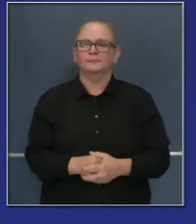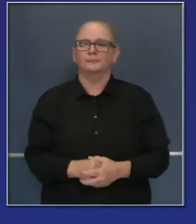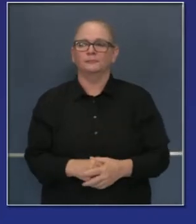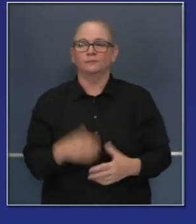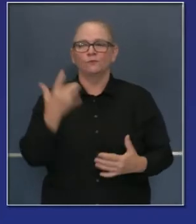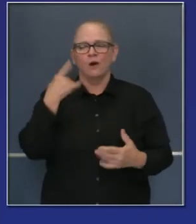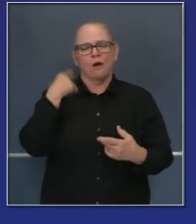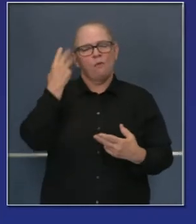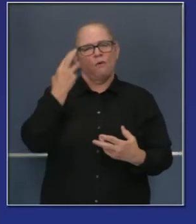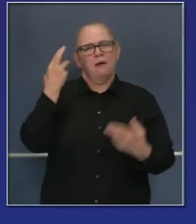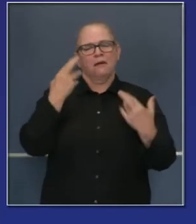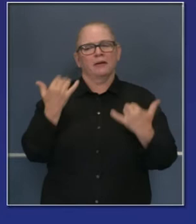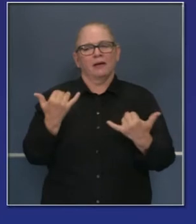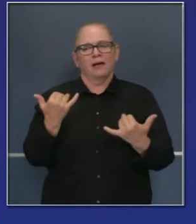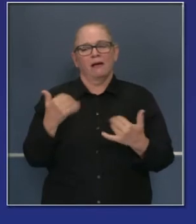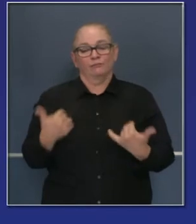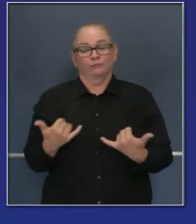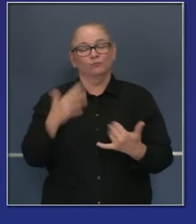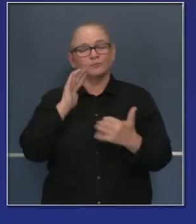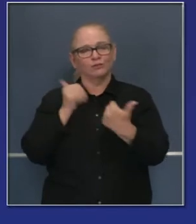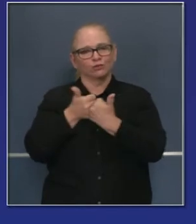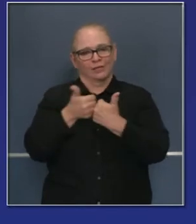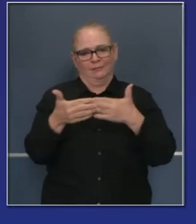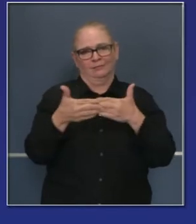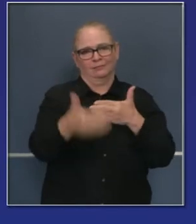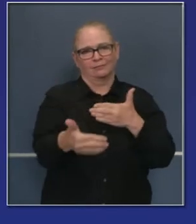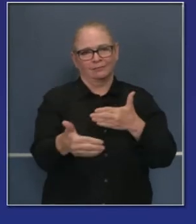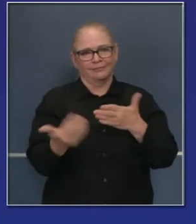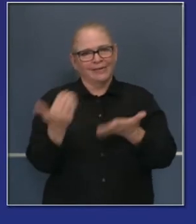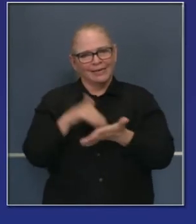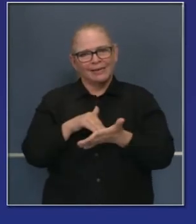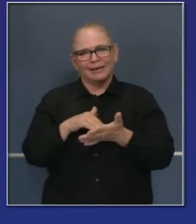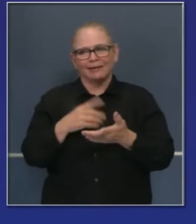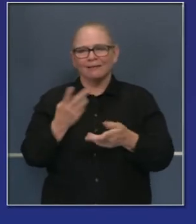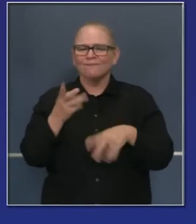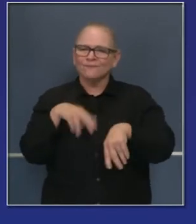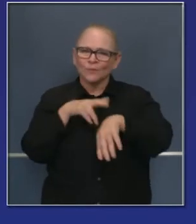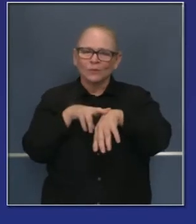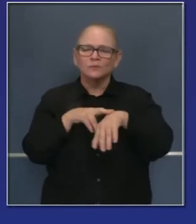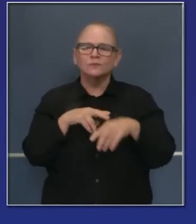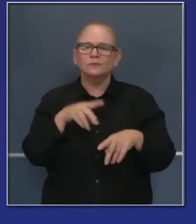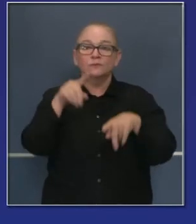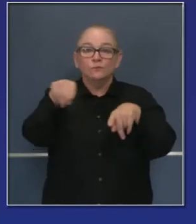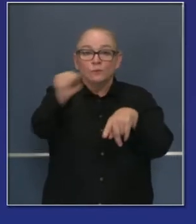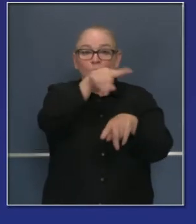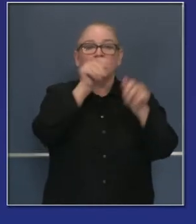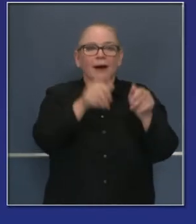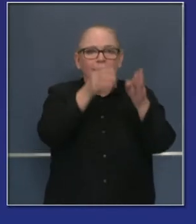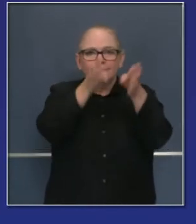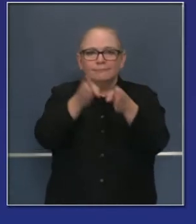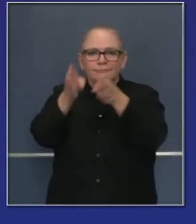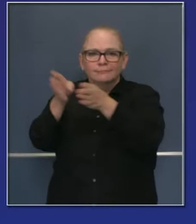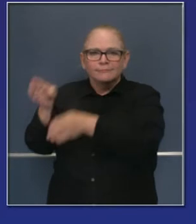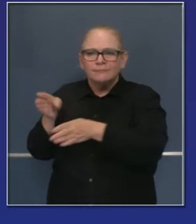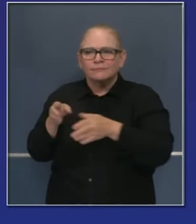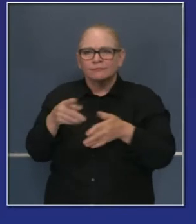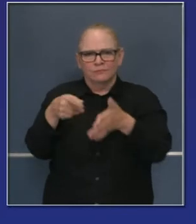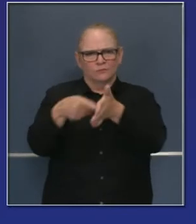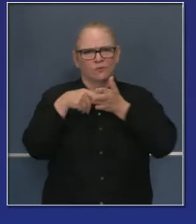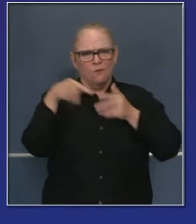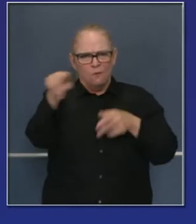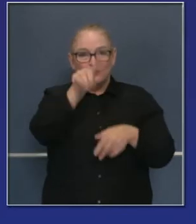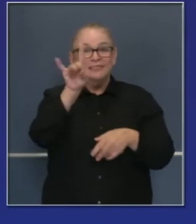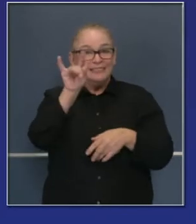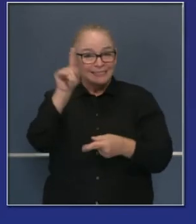Hoy creemos que será otro reto, pero estamos a la altura. Ustedes están a la altura, lo han comprobado. El domingo en la noche lo probaron, el lunes lo